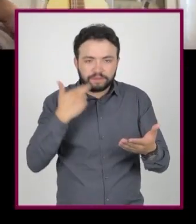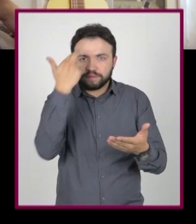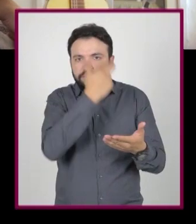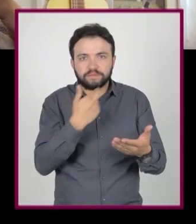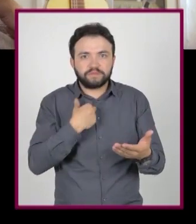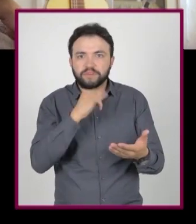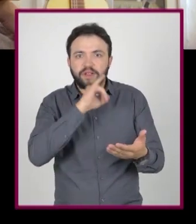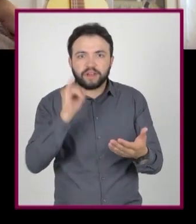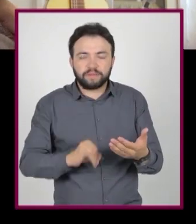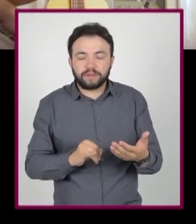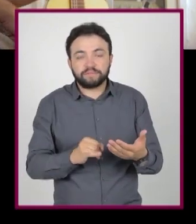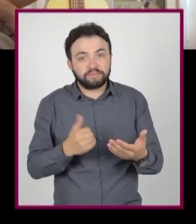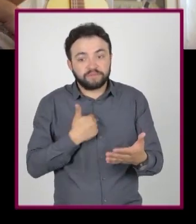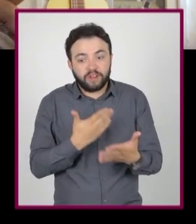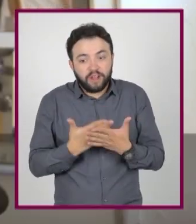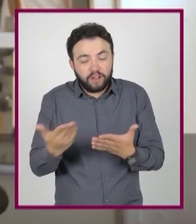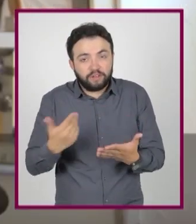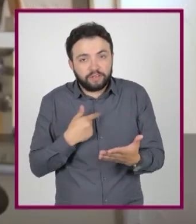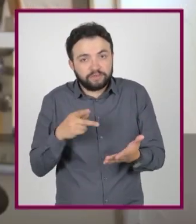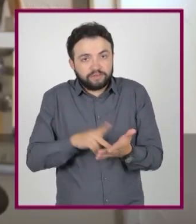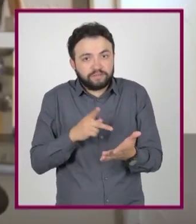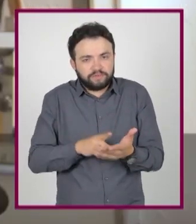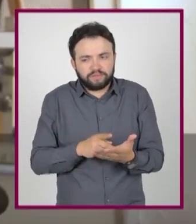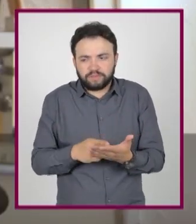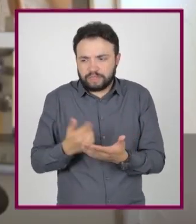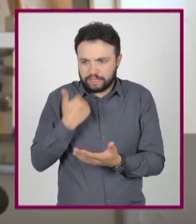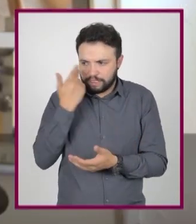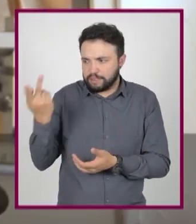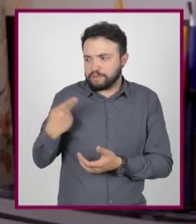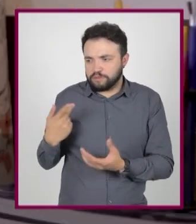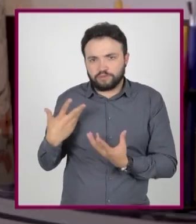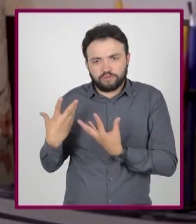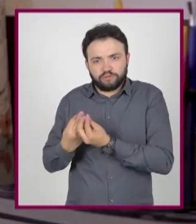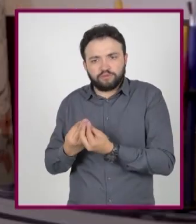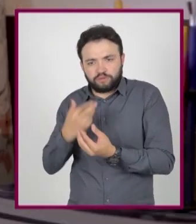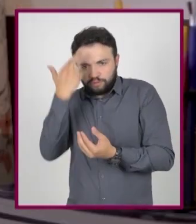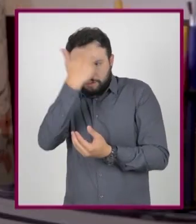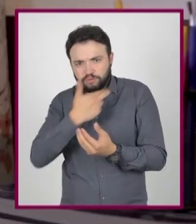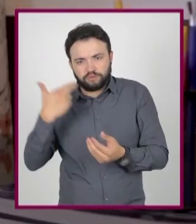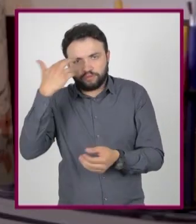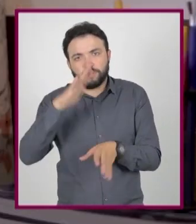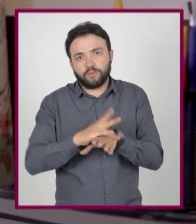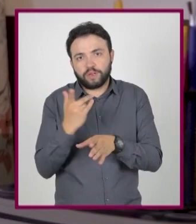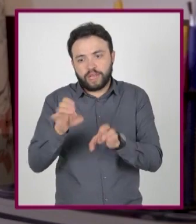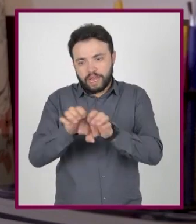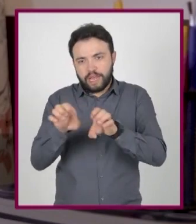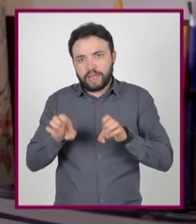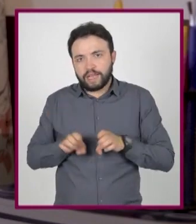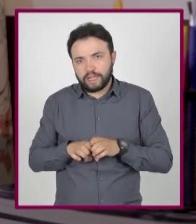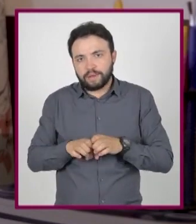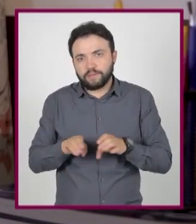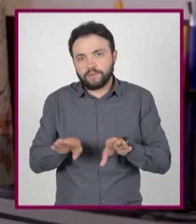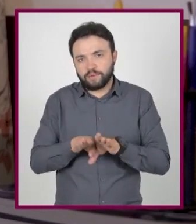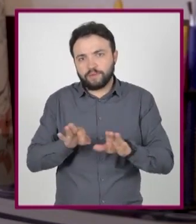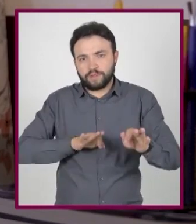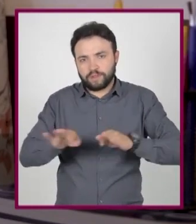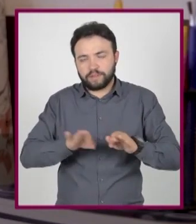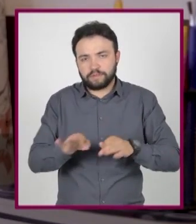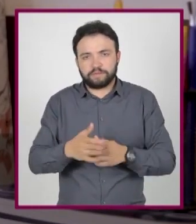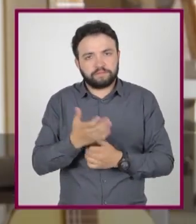Es muy bueno y funcional. Si quieres, podemos hacerlo juntos. Pues sí, me gustaría. Por el bien del trabajo en equipo.